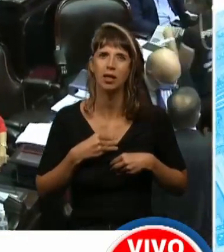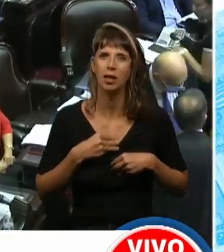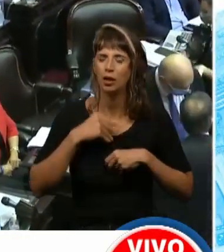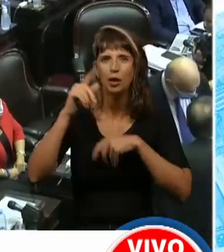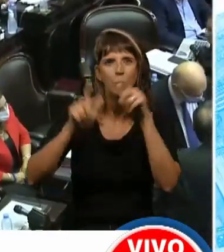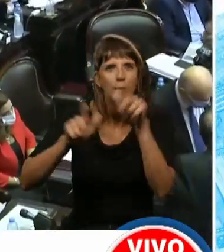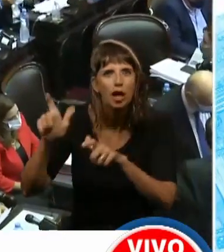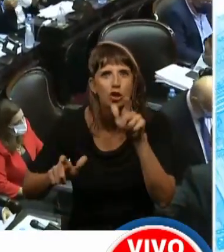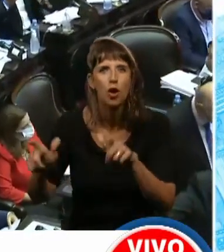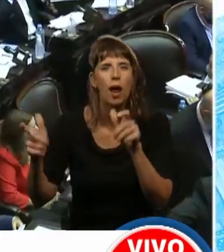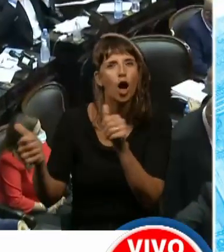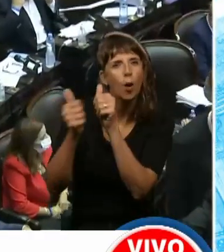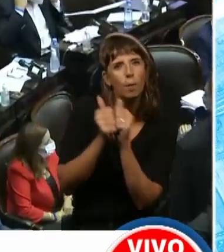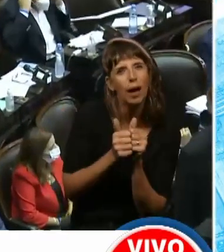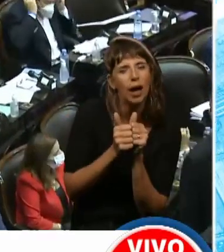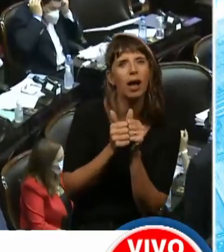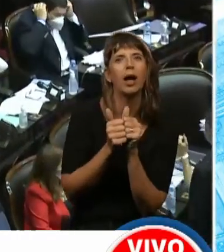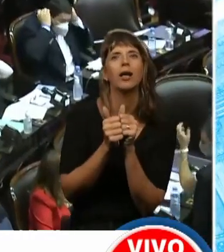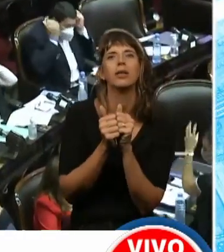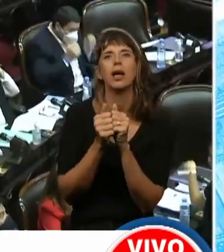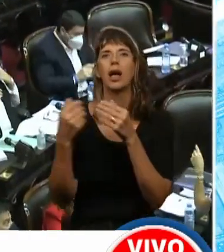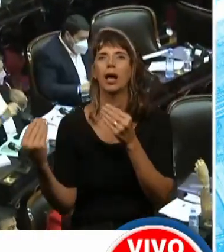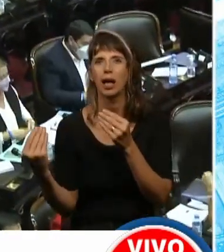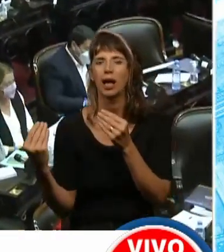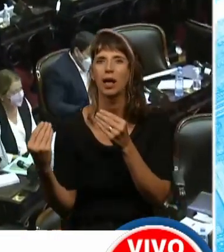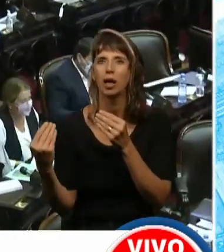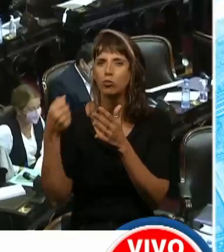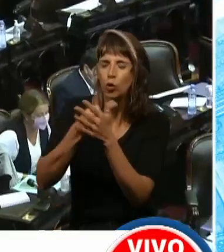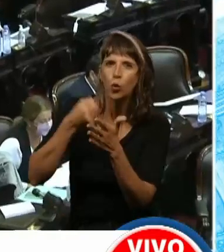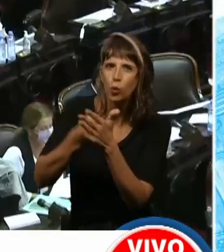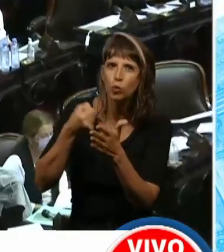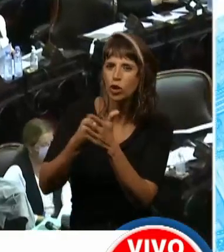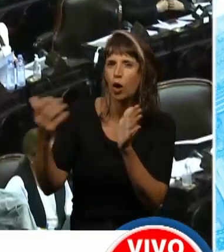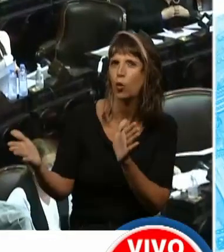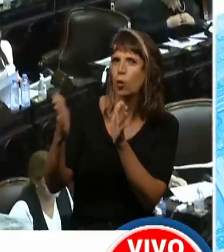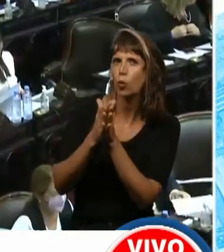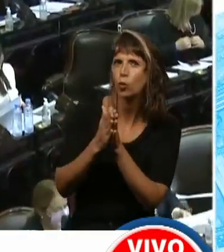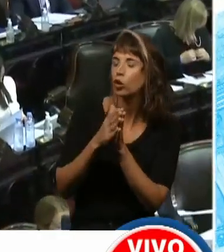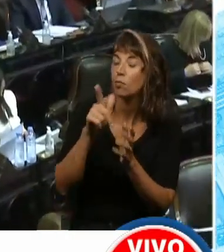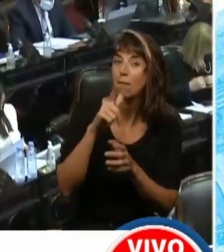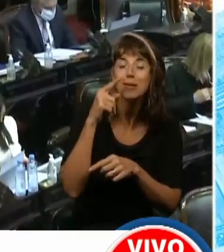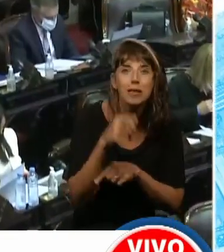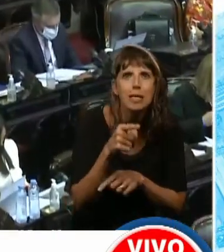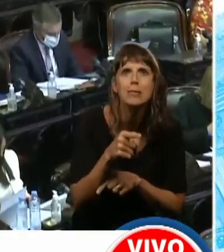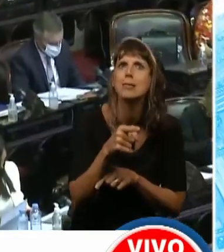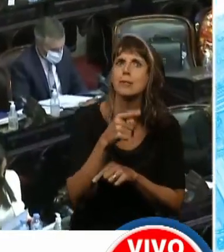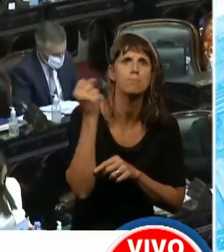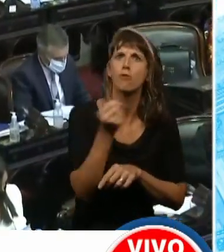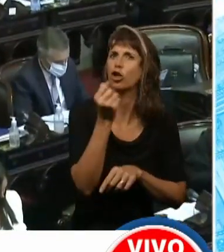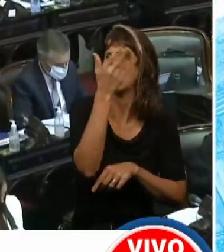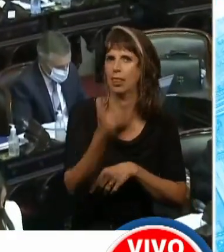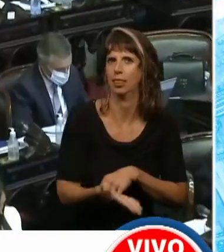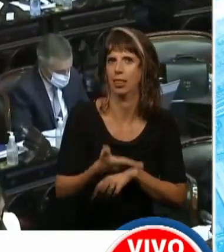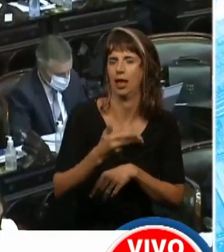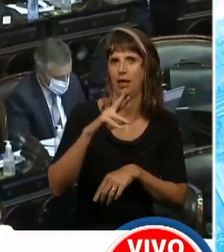acompaña, de quienes caminan a nuestro lado, creo que esa era una de las virtudes más importantes que